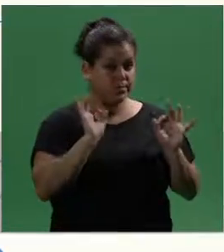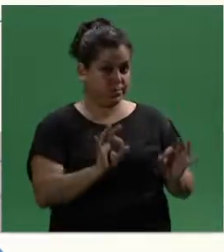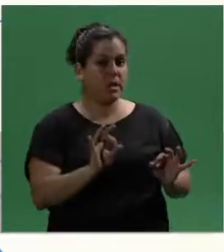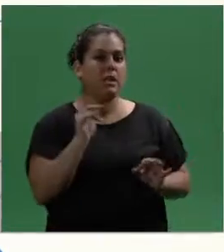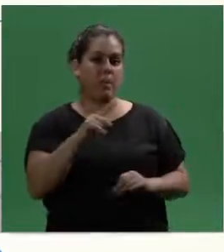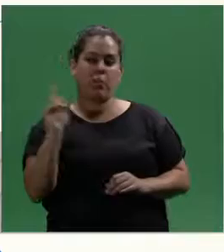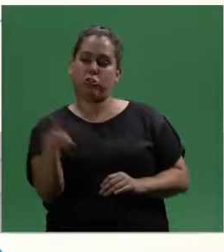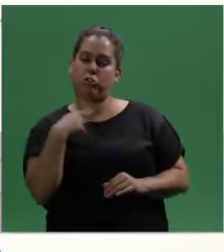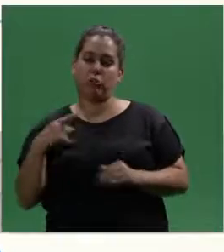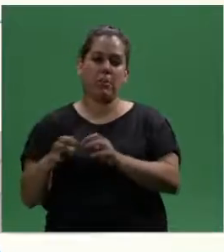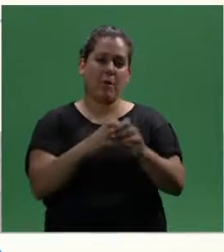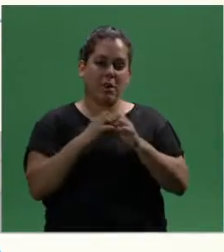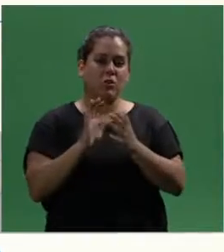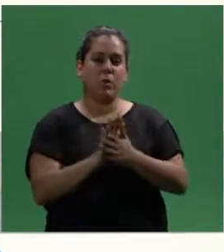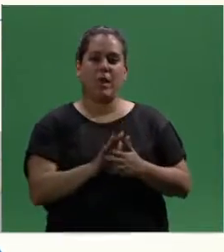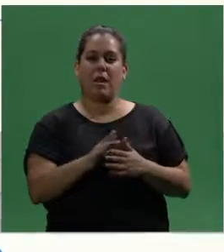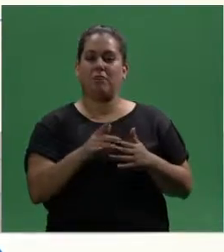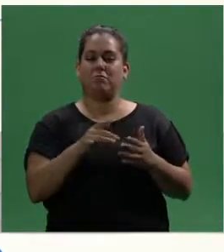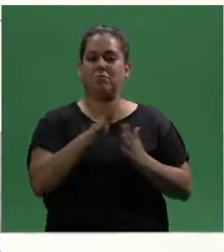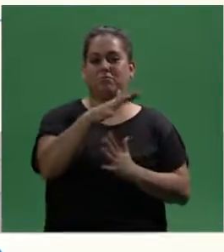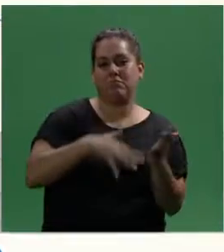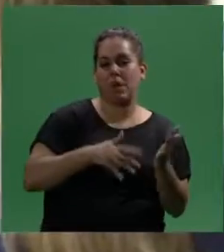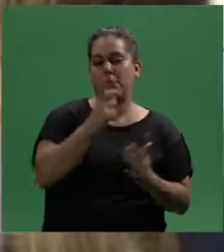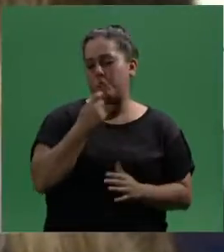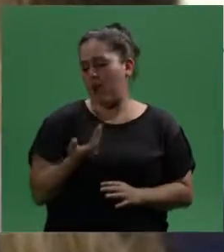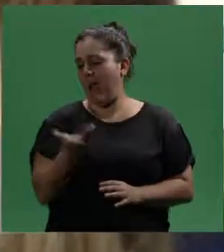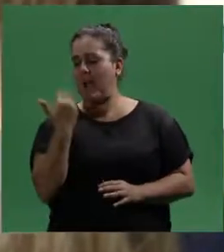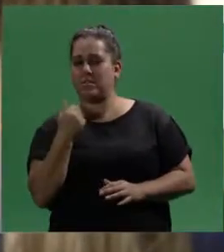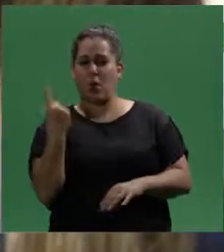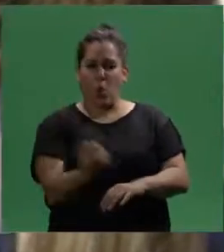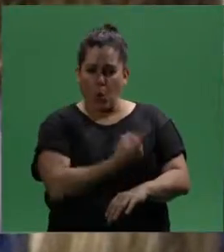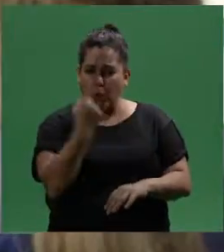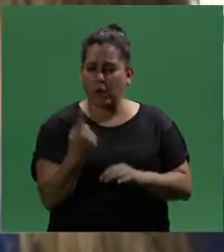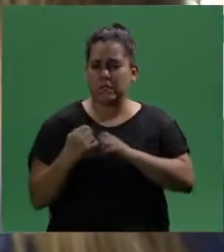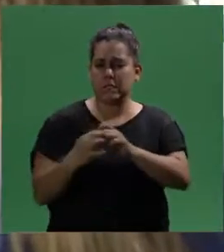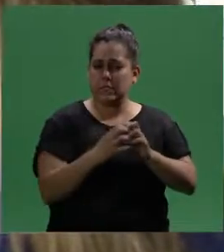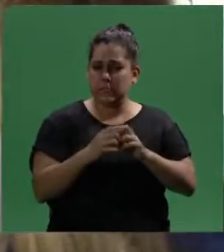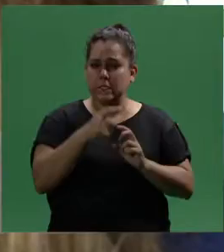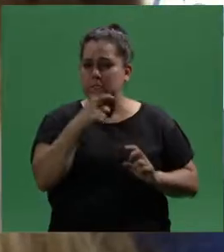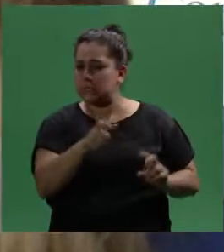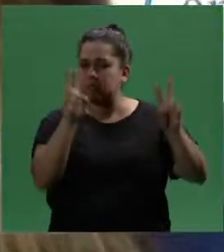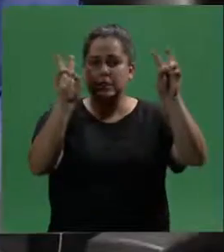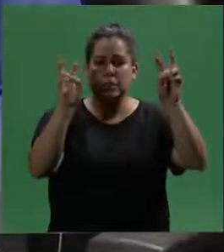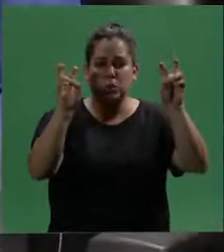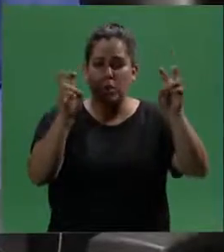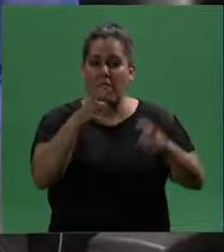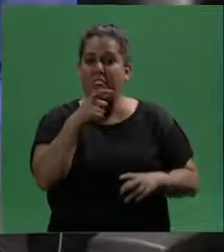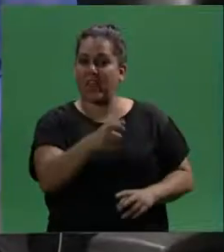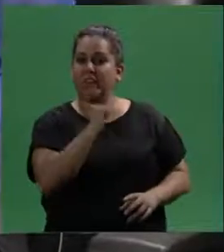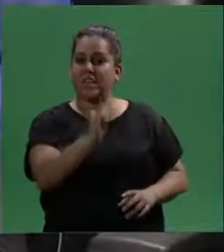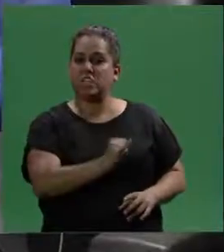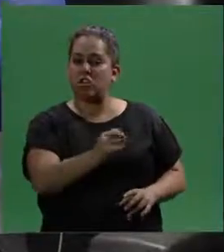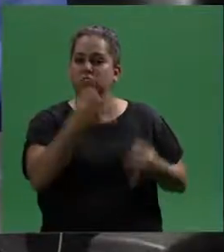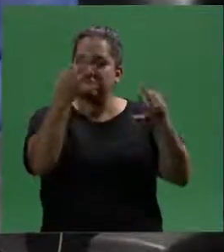Sí, y entre todos estamos discutiendo el articulado, por ejemplo. Ayer estuvimos casi una hora discutiendo el título, por ejemplo. La